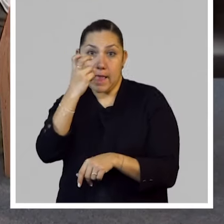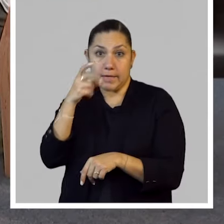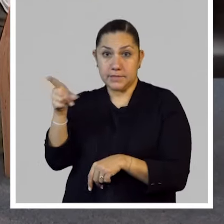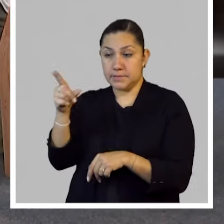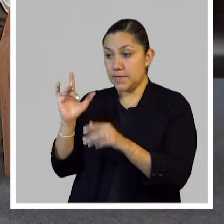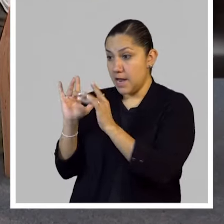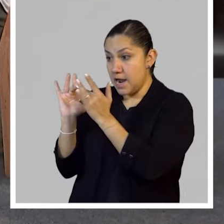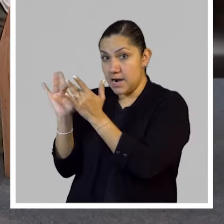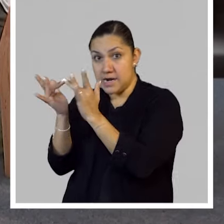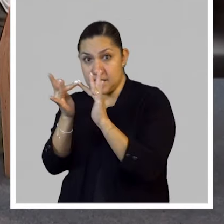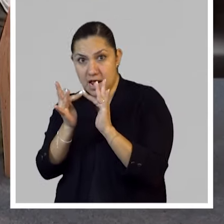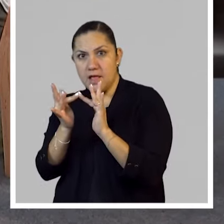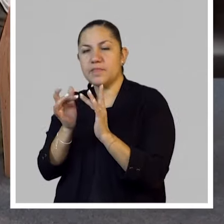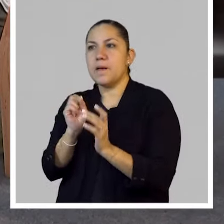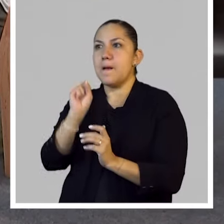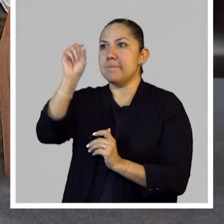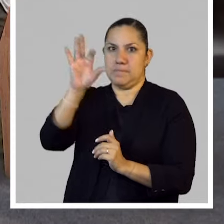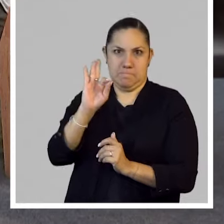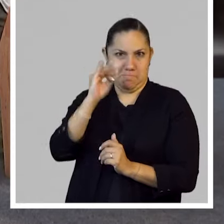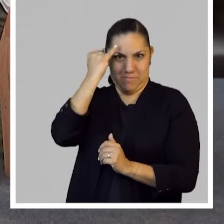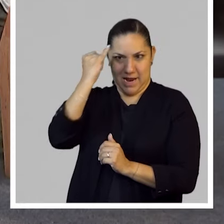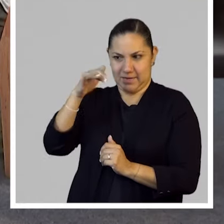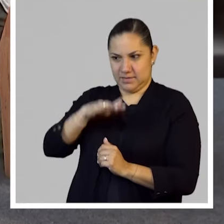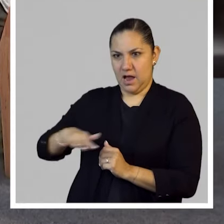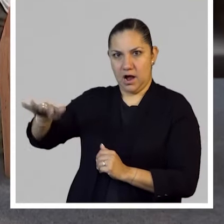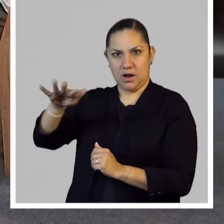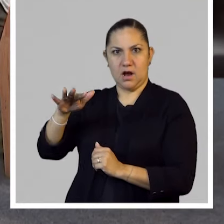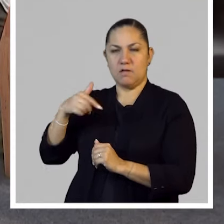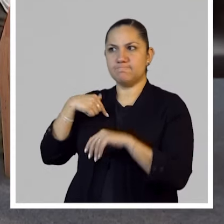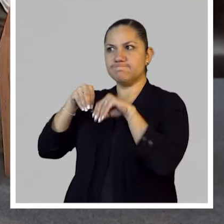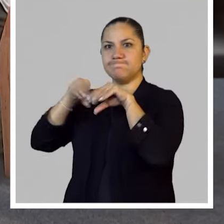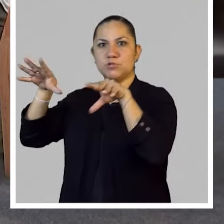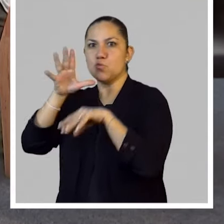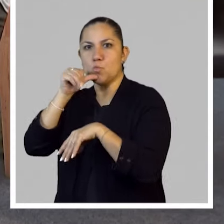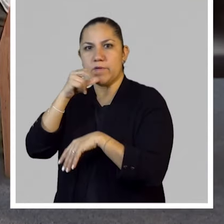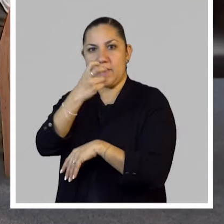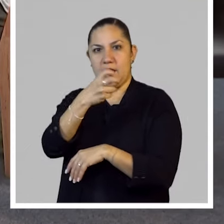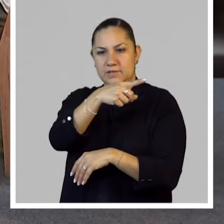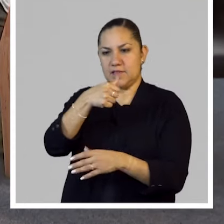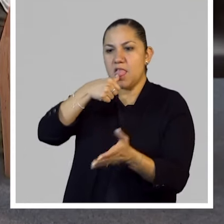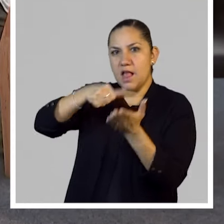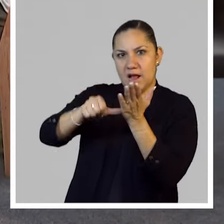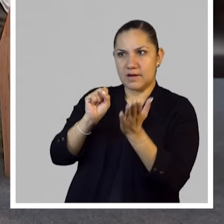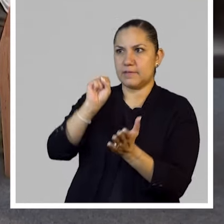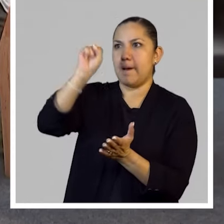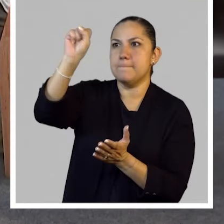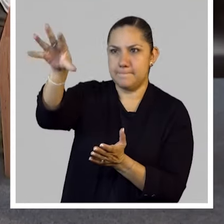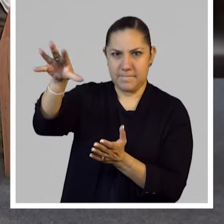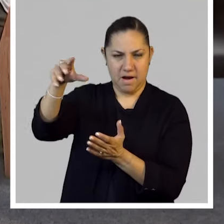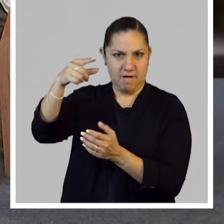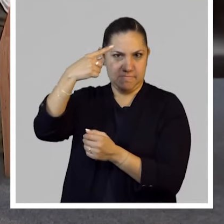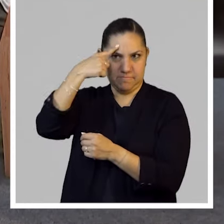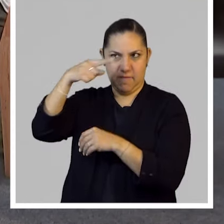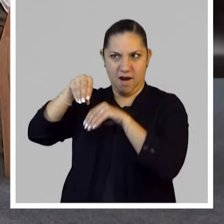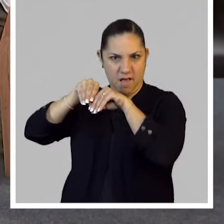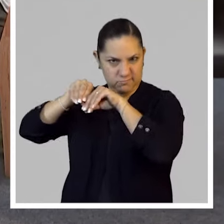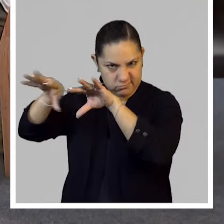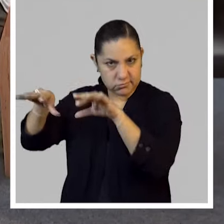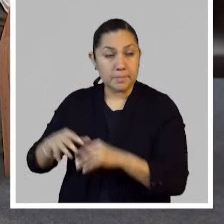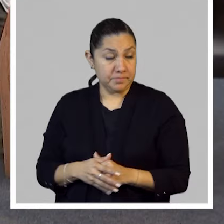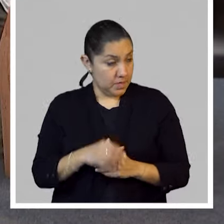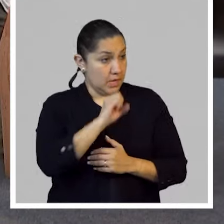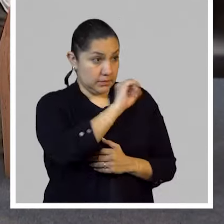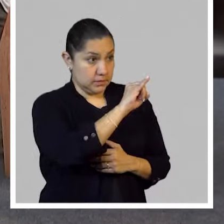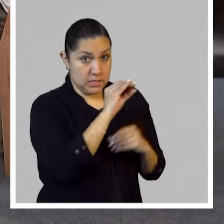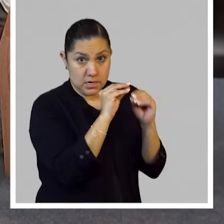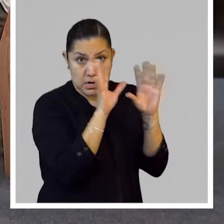como que podían hacer comentarios que de otra manera a lo mejor no hubieran podido. Claro, sí. Esa parte del escrutinio es como algo fundamental en